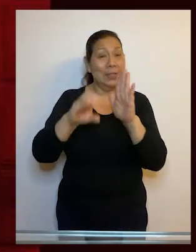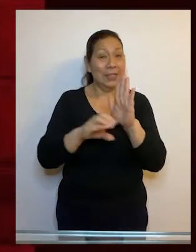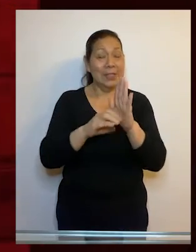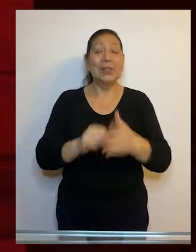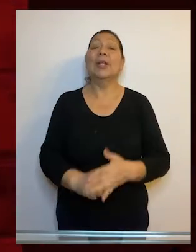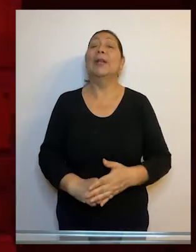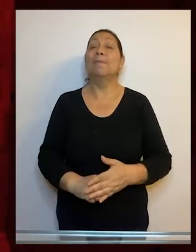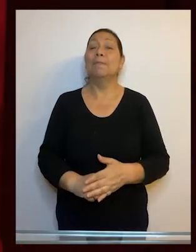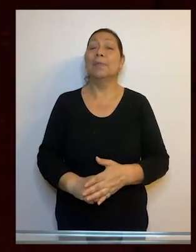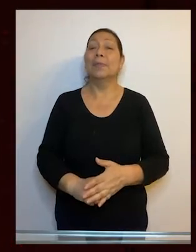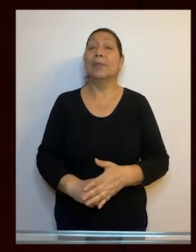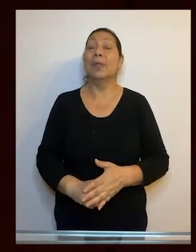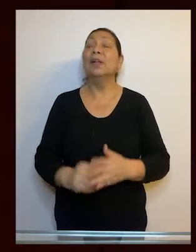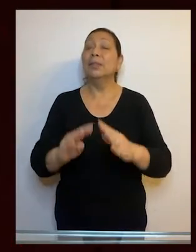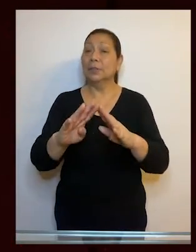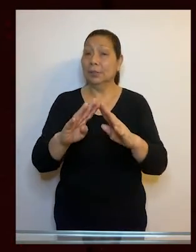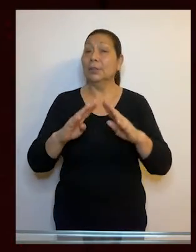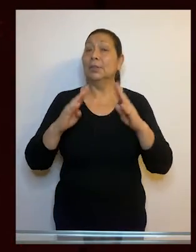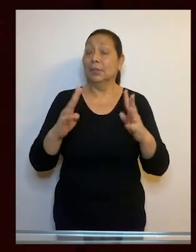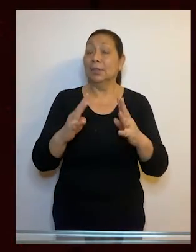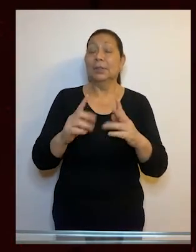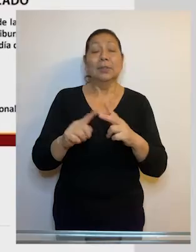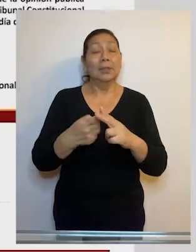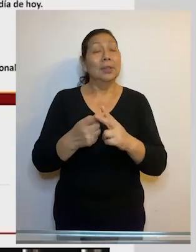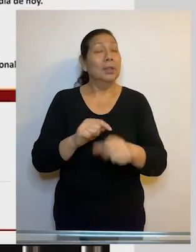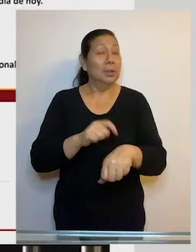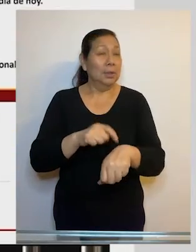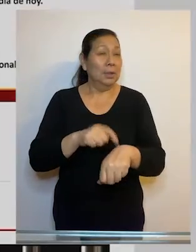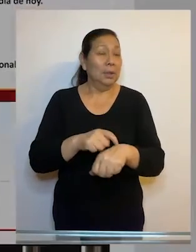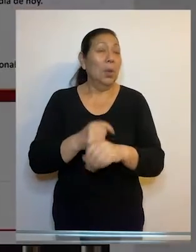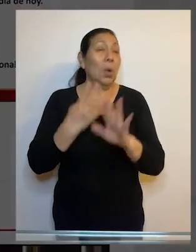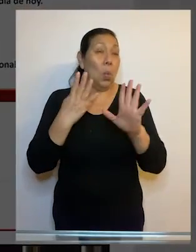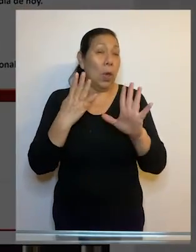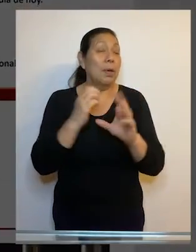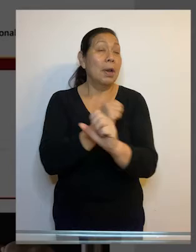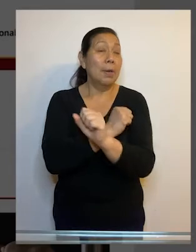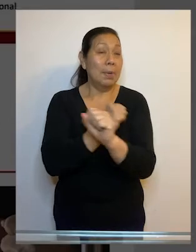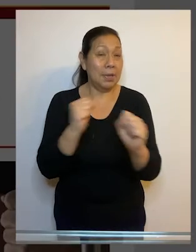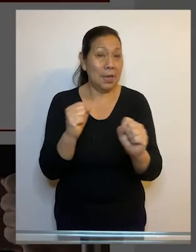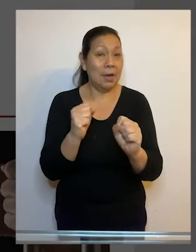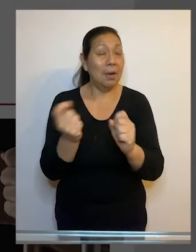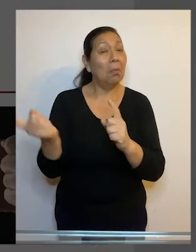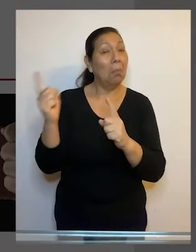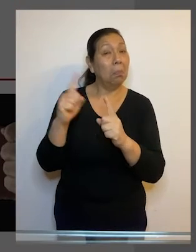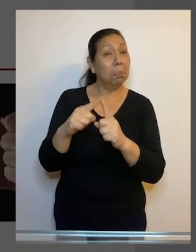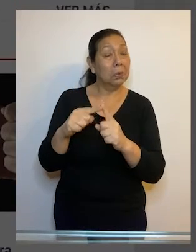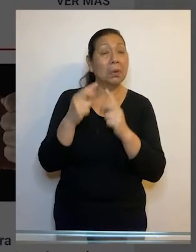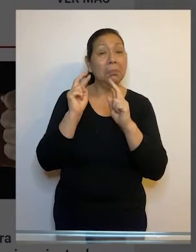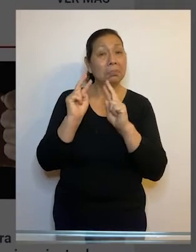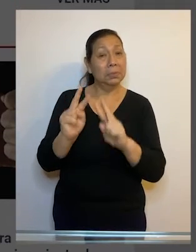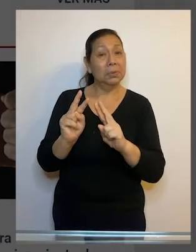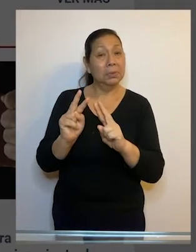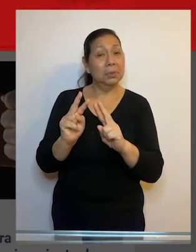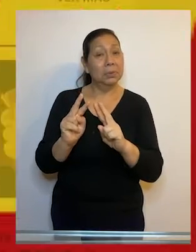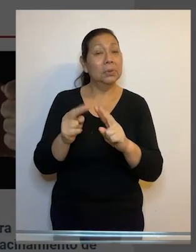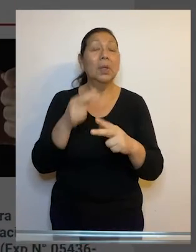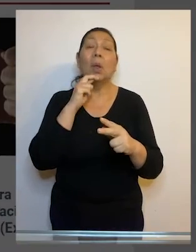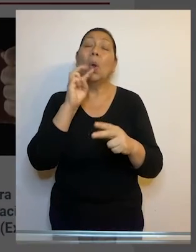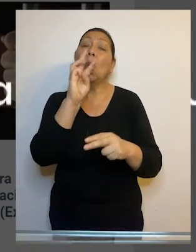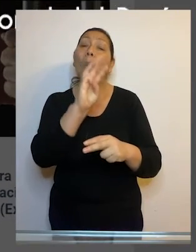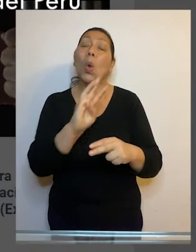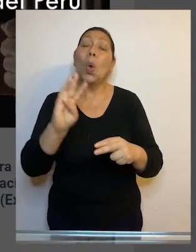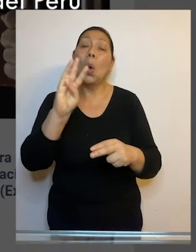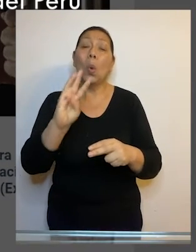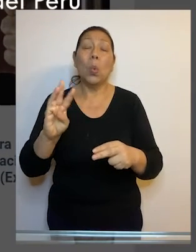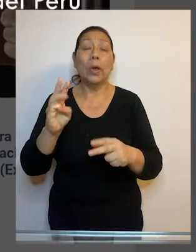constitucionales. El acto procesal iniciará a partir de las 9 de la mañana y podrá ser visto a través de nuestro